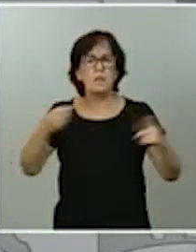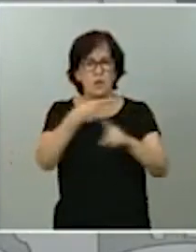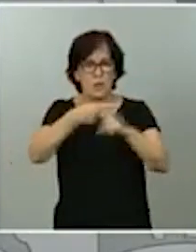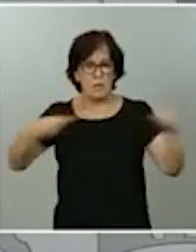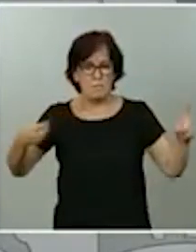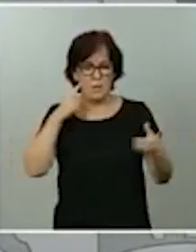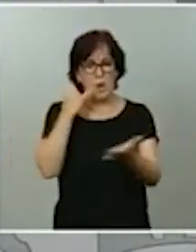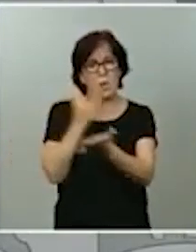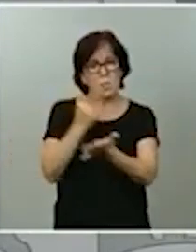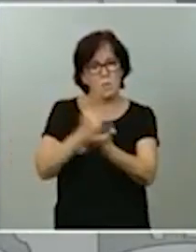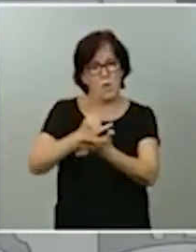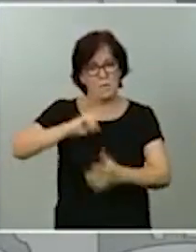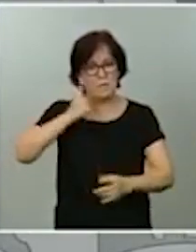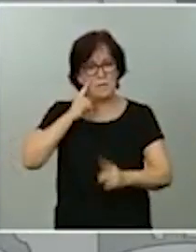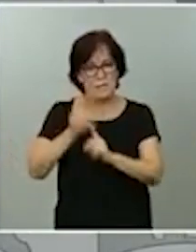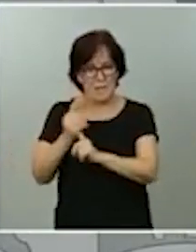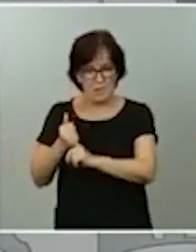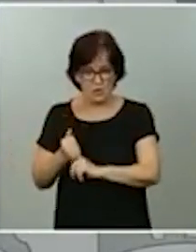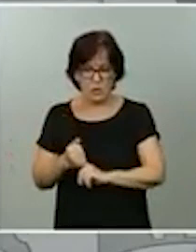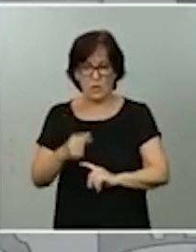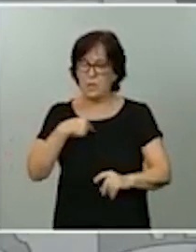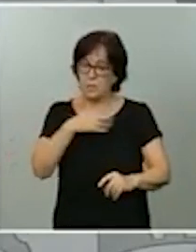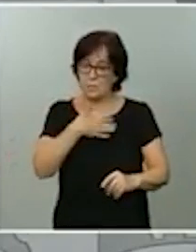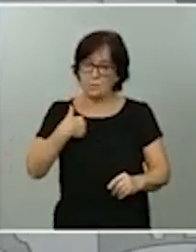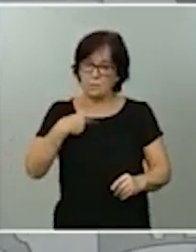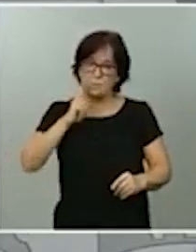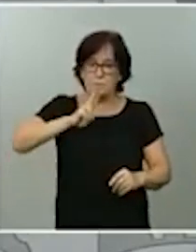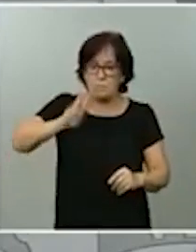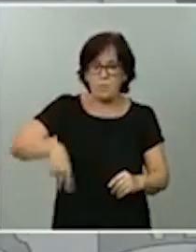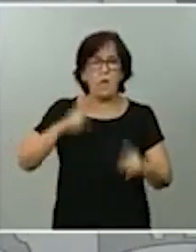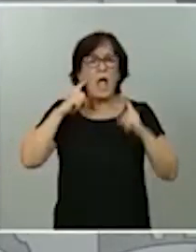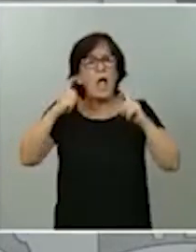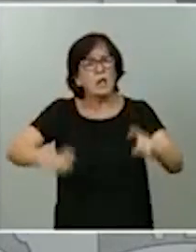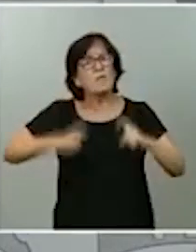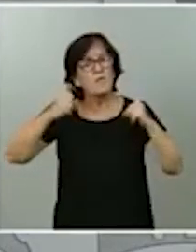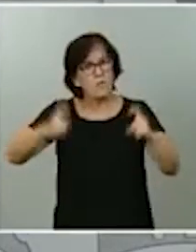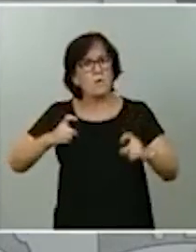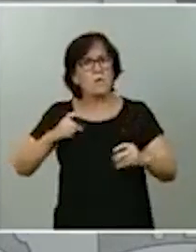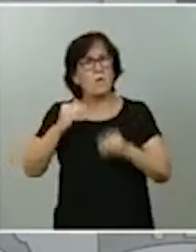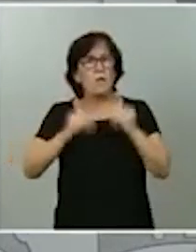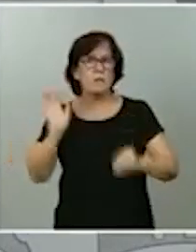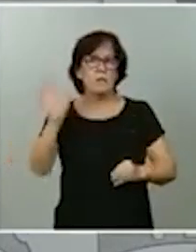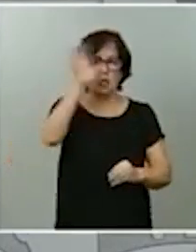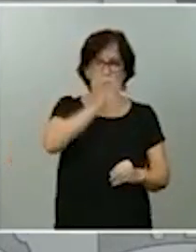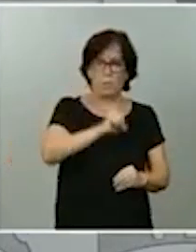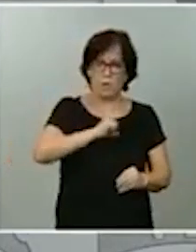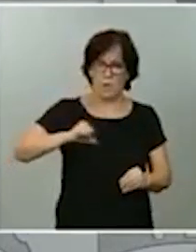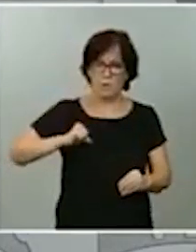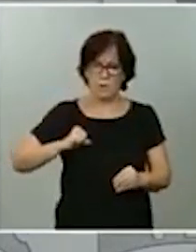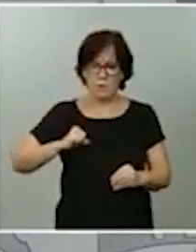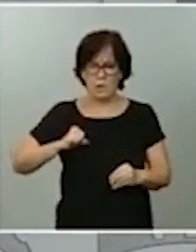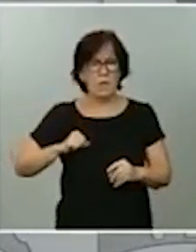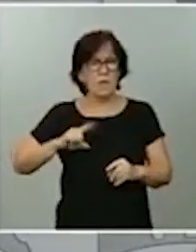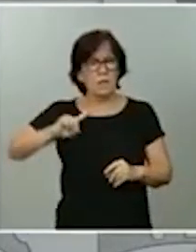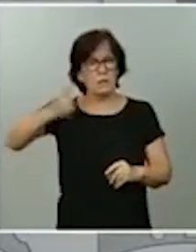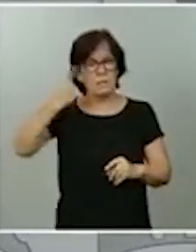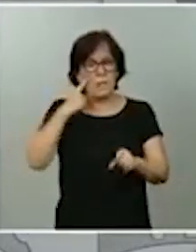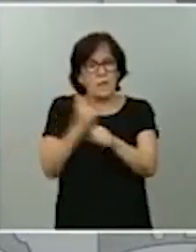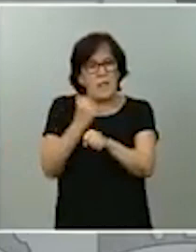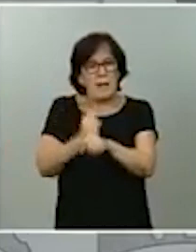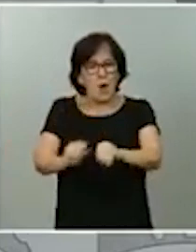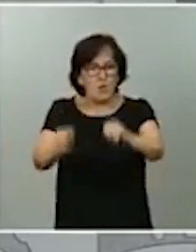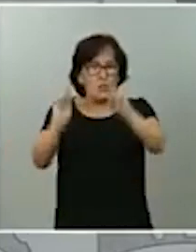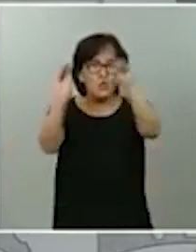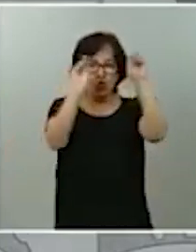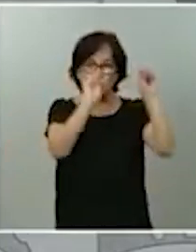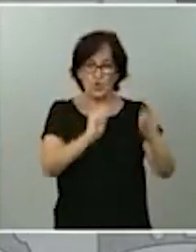diagnósticas. Por tanto, quiero reconocer el esfuerzo que están haciendo las comunidades autónomas, que era una de las principales tareas que tenían a